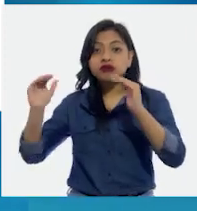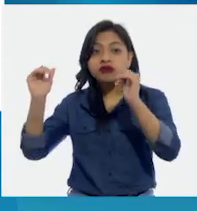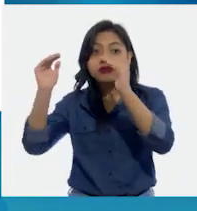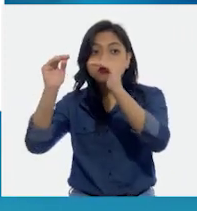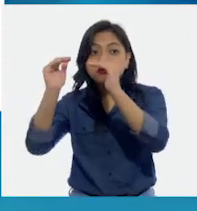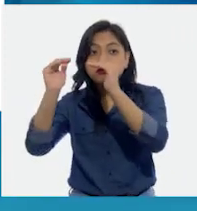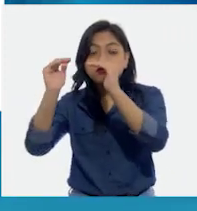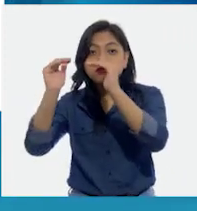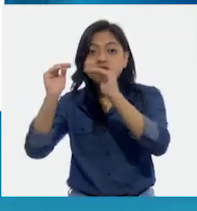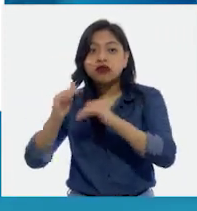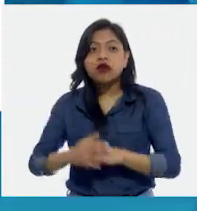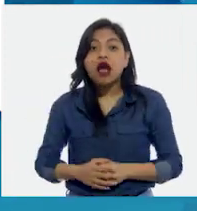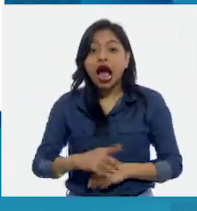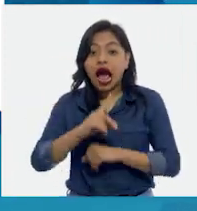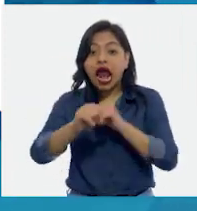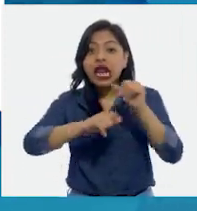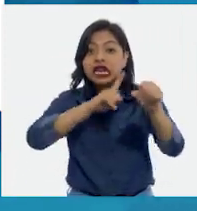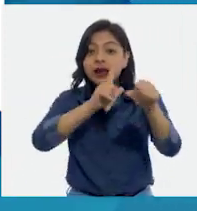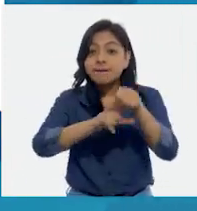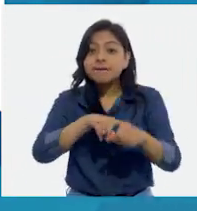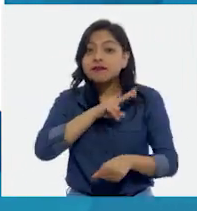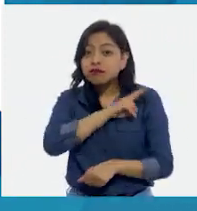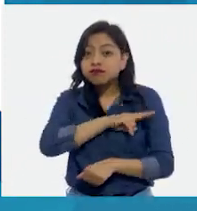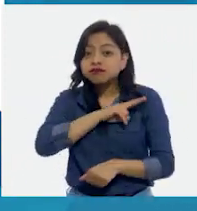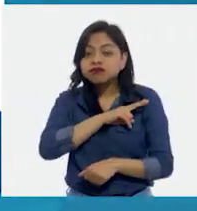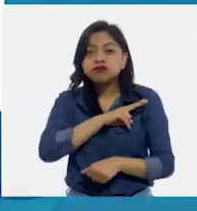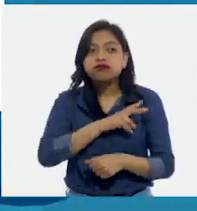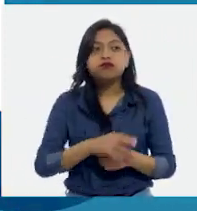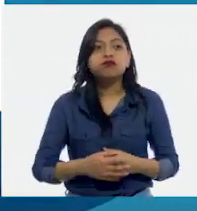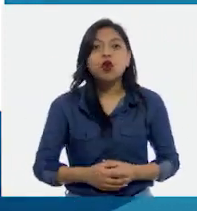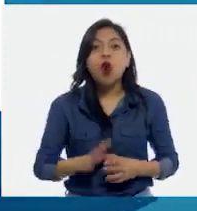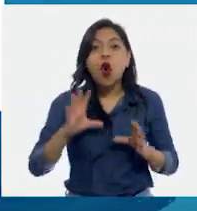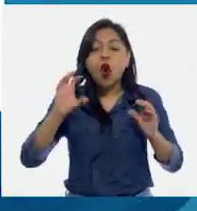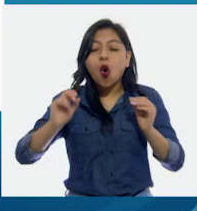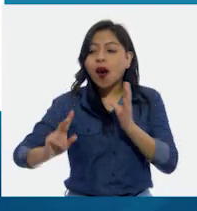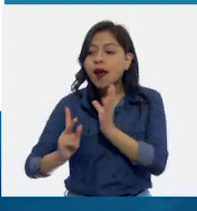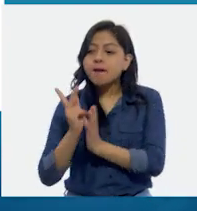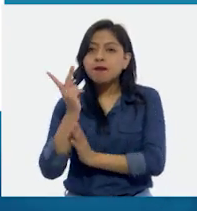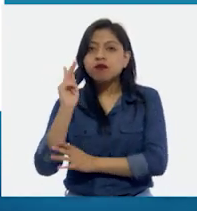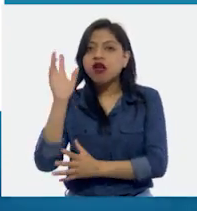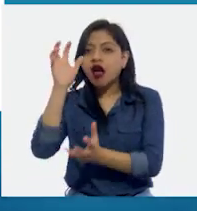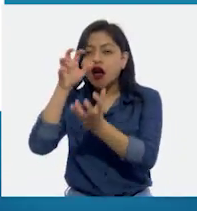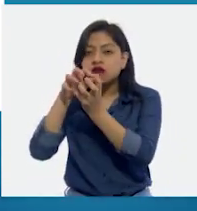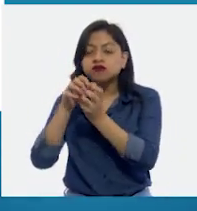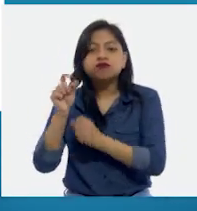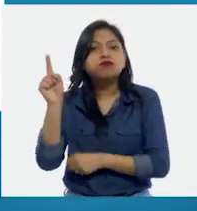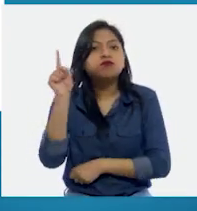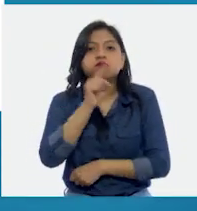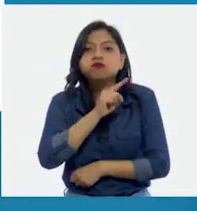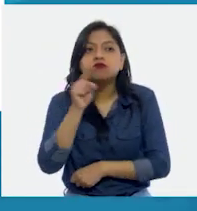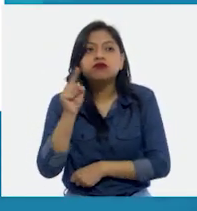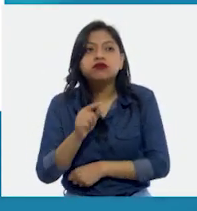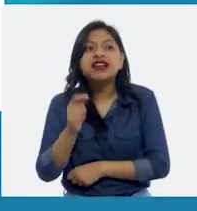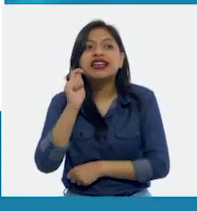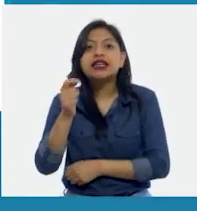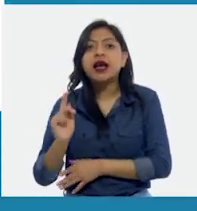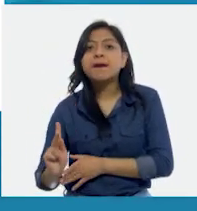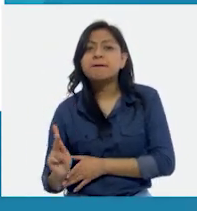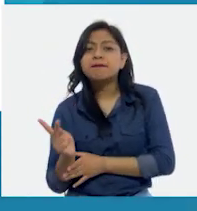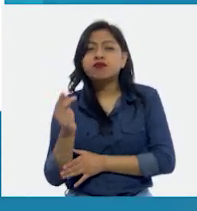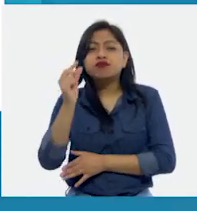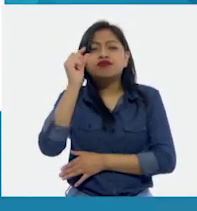ni un animal peligroso, ni una planta carnívora. Se trata de una florecita